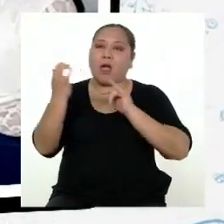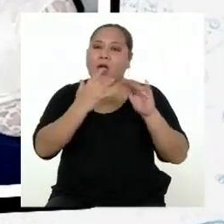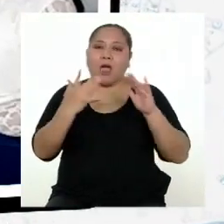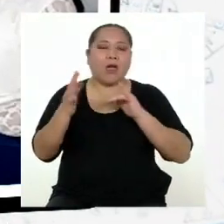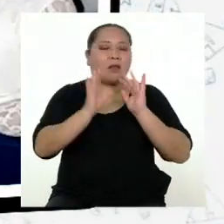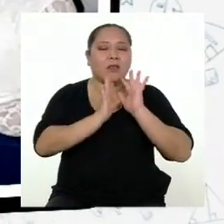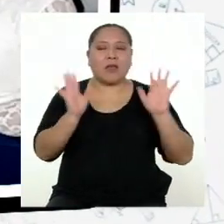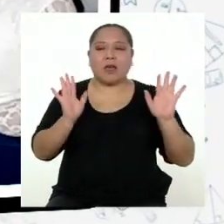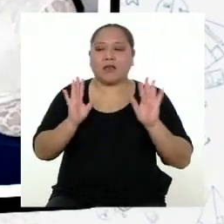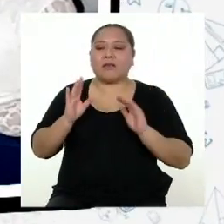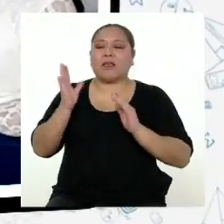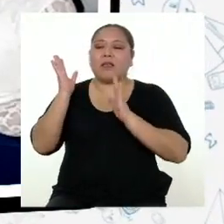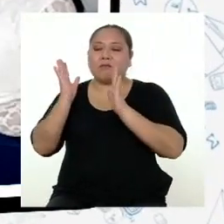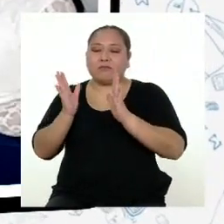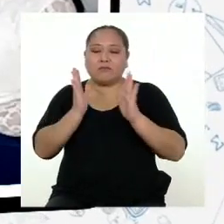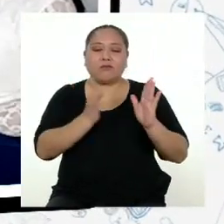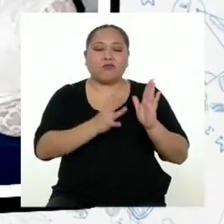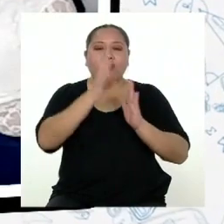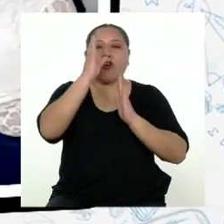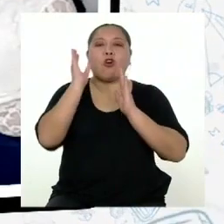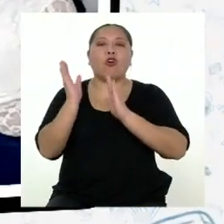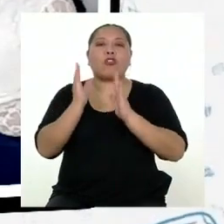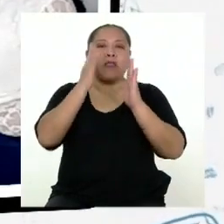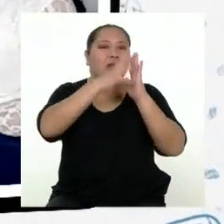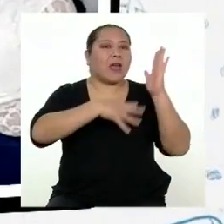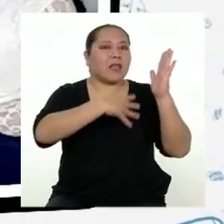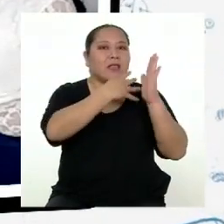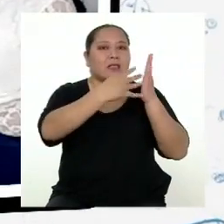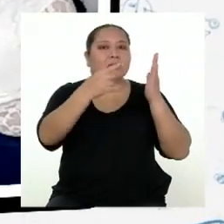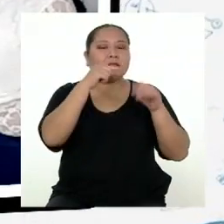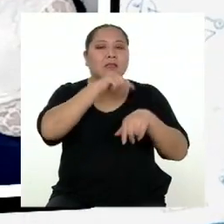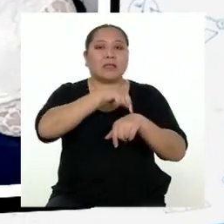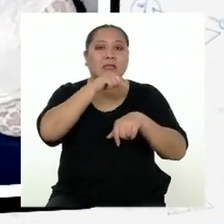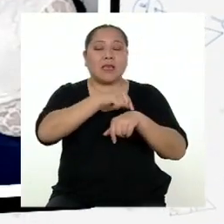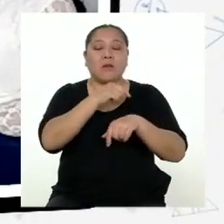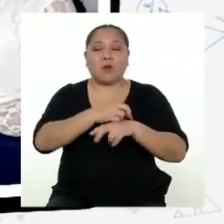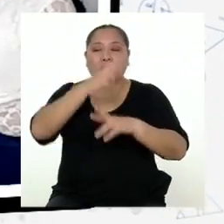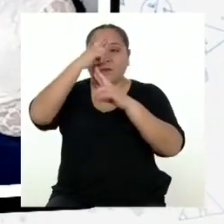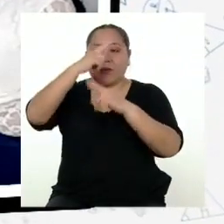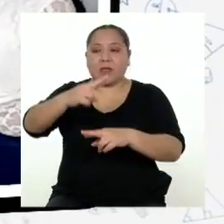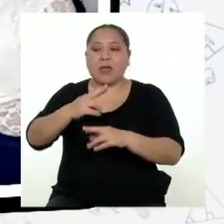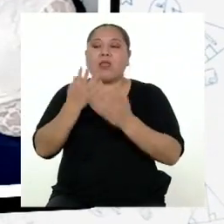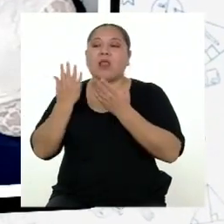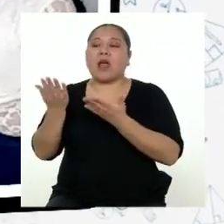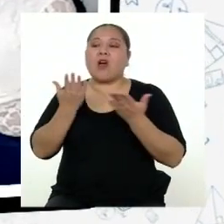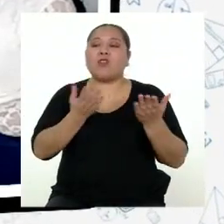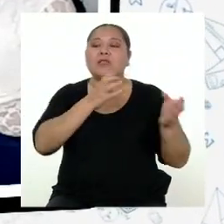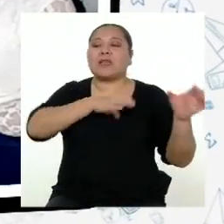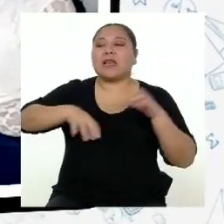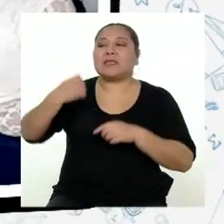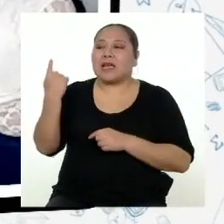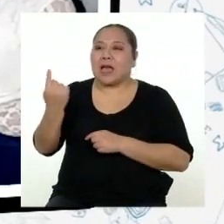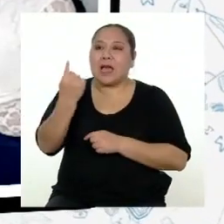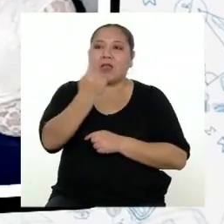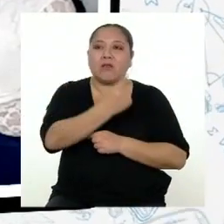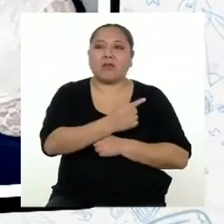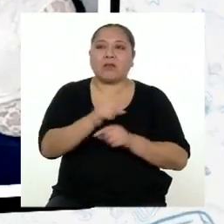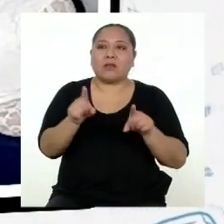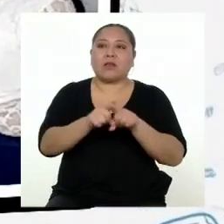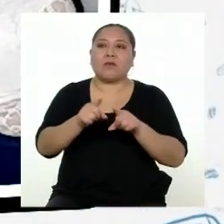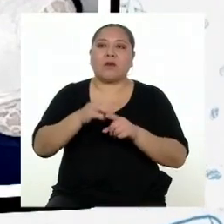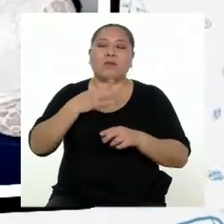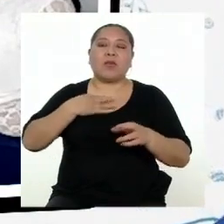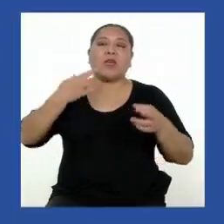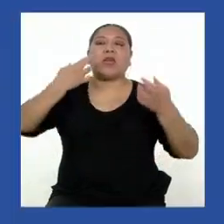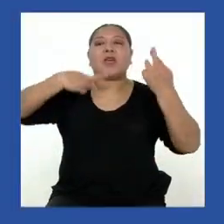era cuestión de separar los espacios y los tiempos, respetando las actividades de cada miembro de la familia. Incluyendo mi